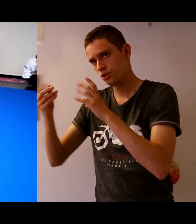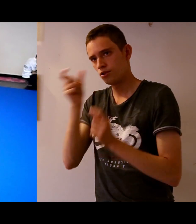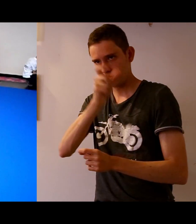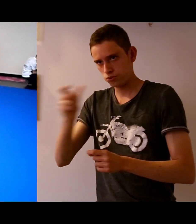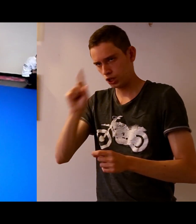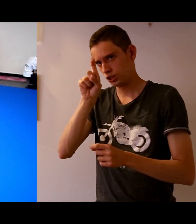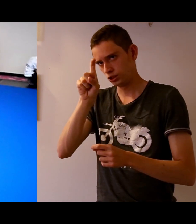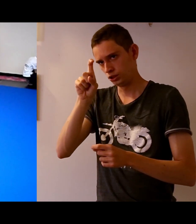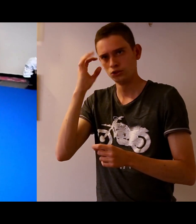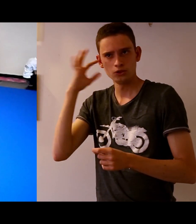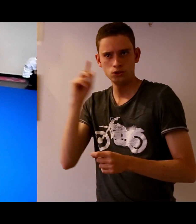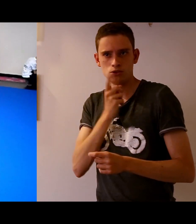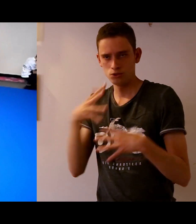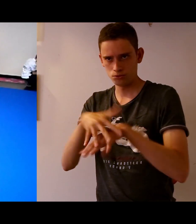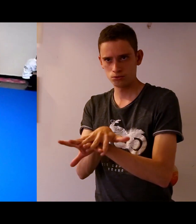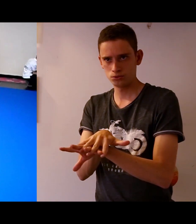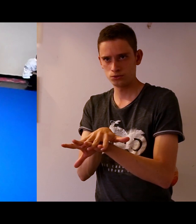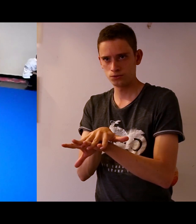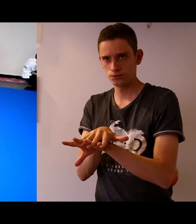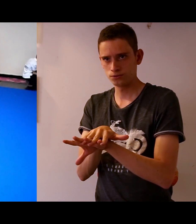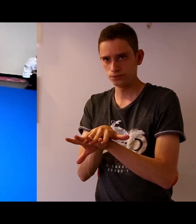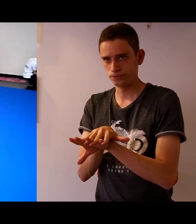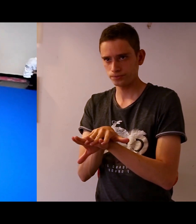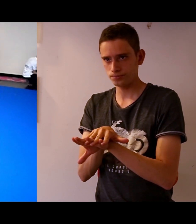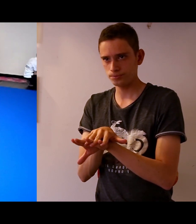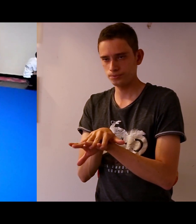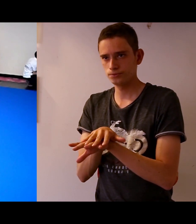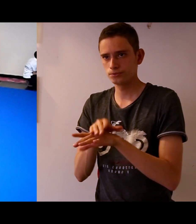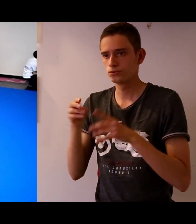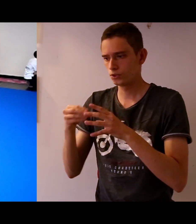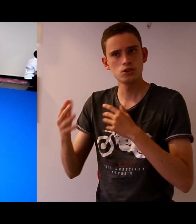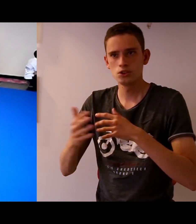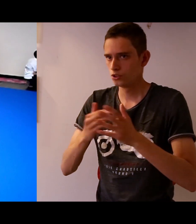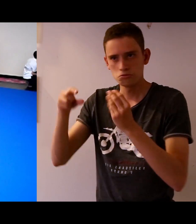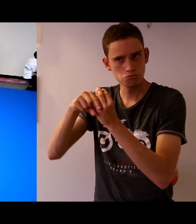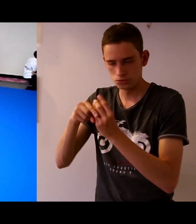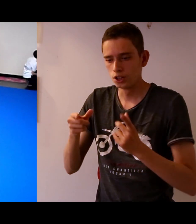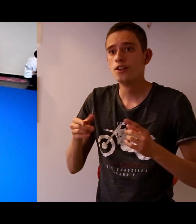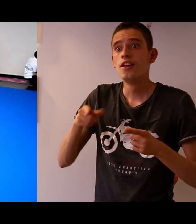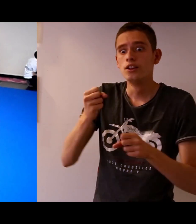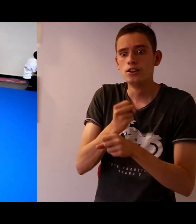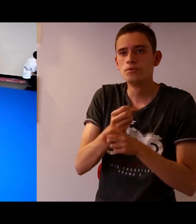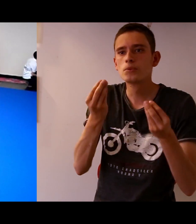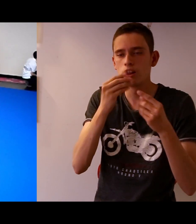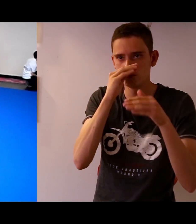Trabajamos estudiantes de Ingeniería de Sistemas, Mecánica y Mecatrónica.